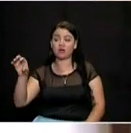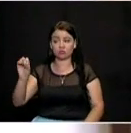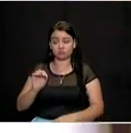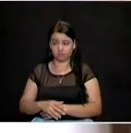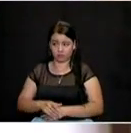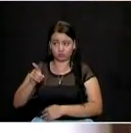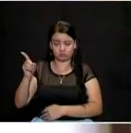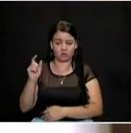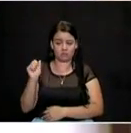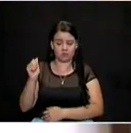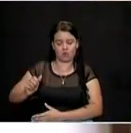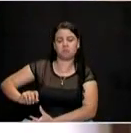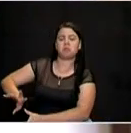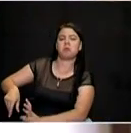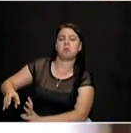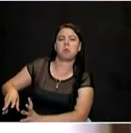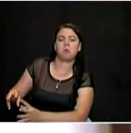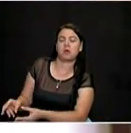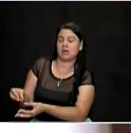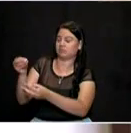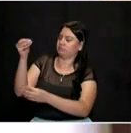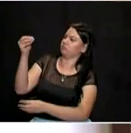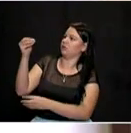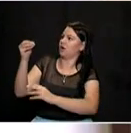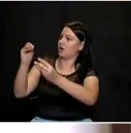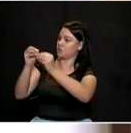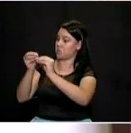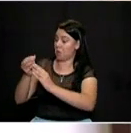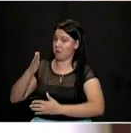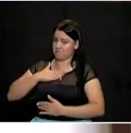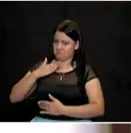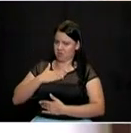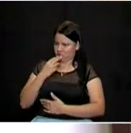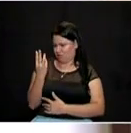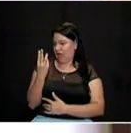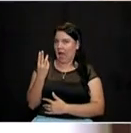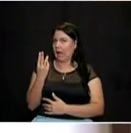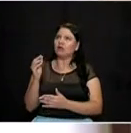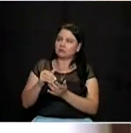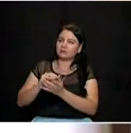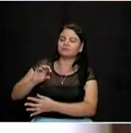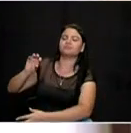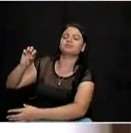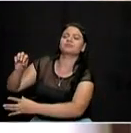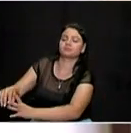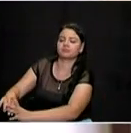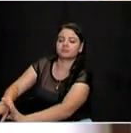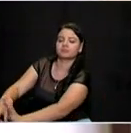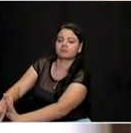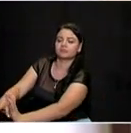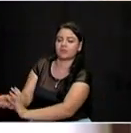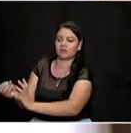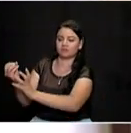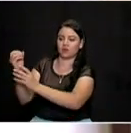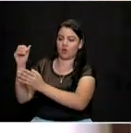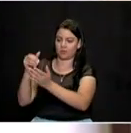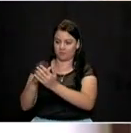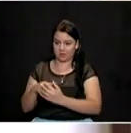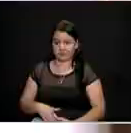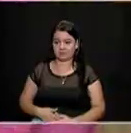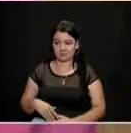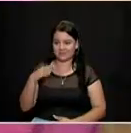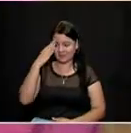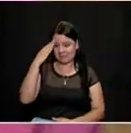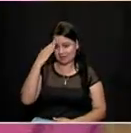su propio número, que en este caso es el 3, lo vuelve a depositar y volvemos a sortear. Obviamente el número 4,